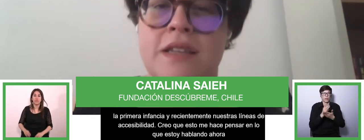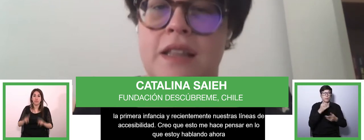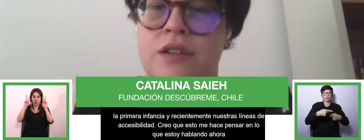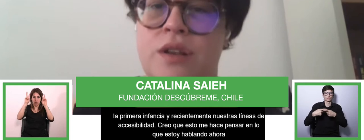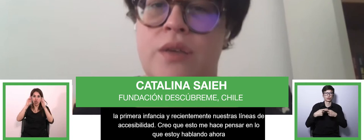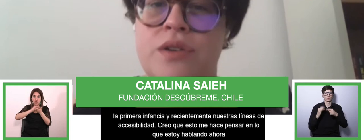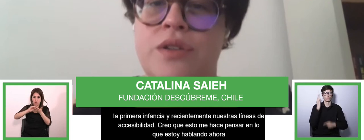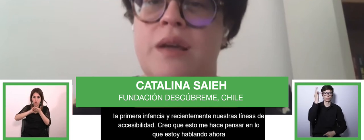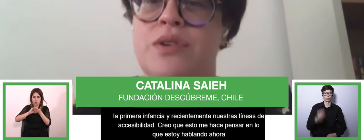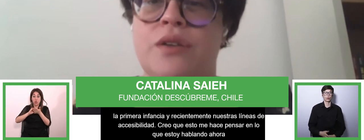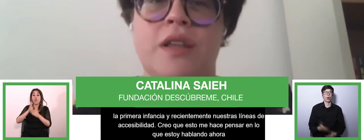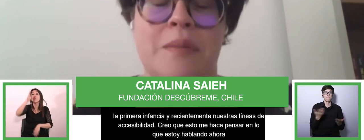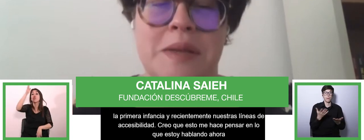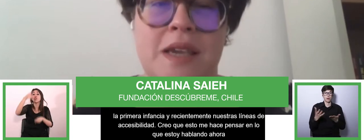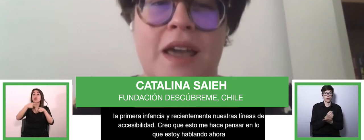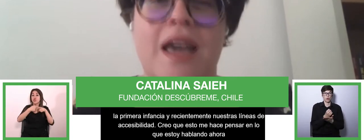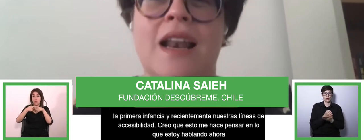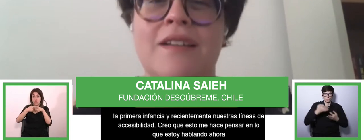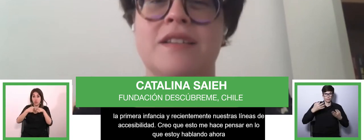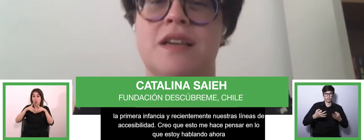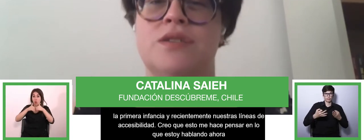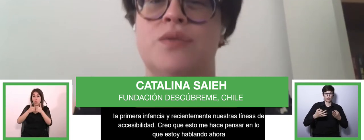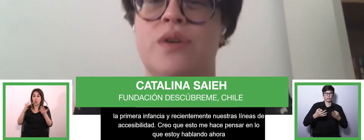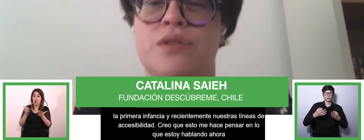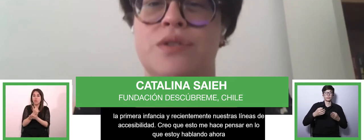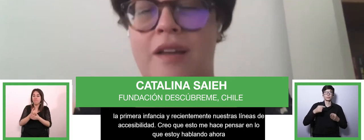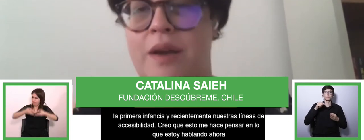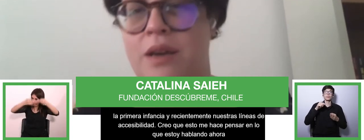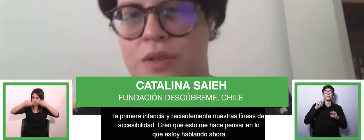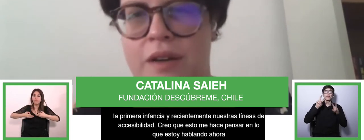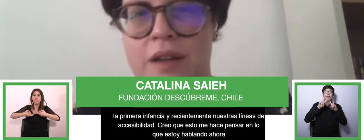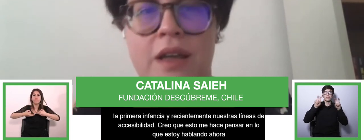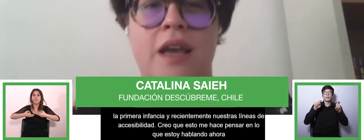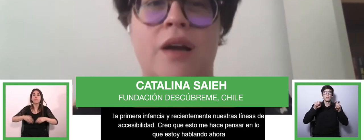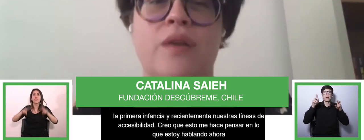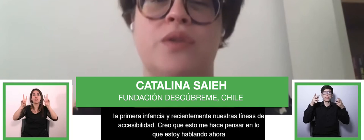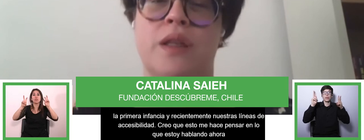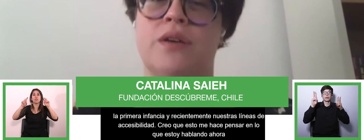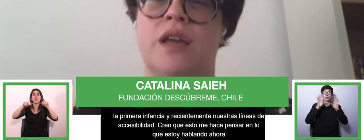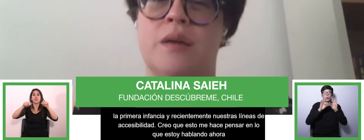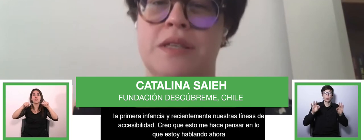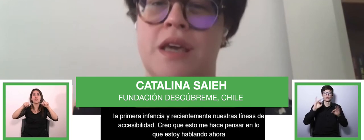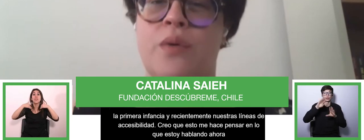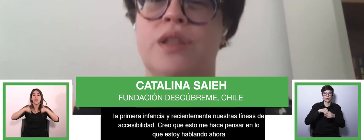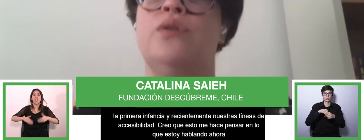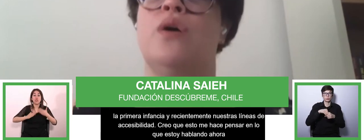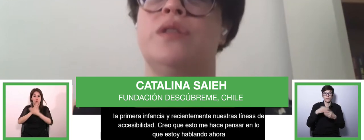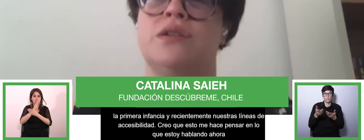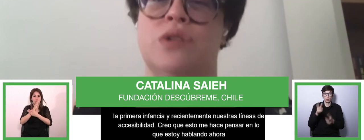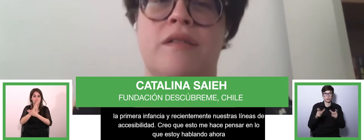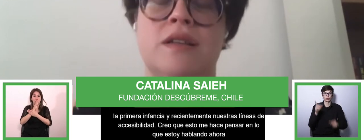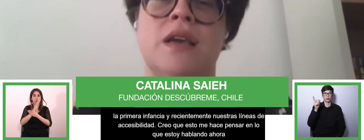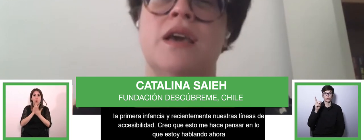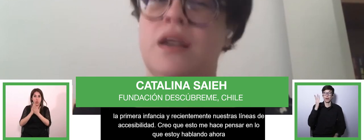Para garantizar el derecho a la educación de las personas con discapacidad, es clave avanzar hacia una educación cada vez más inclusiva, en la cual los estudiantes con discapacidad